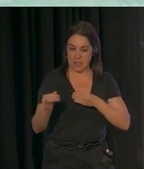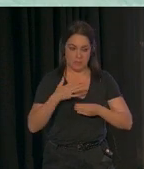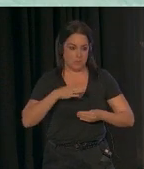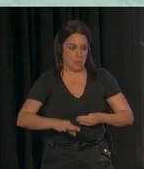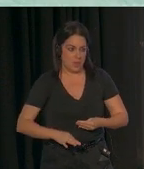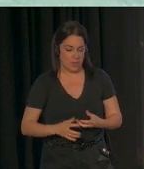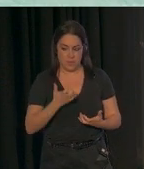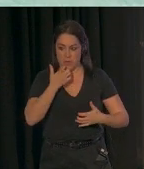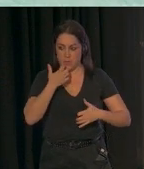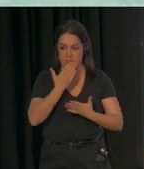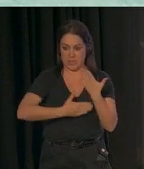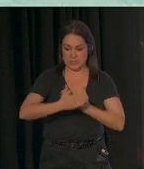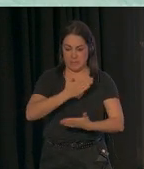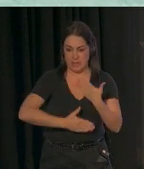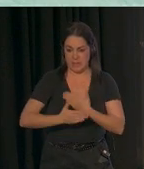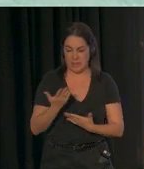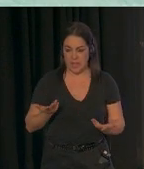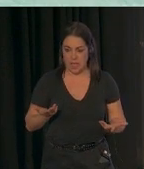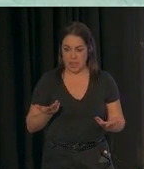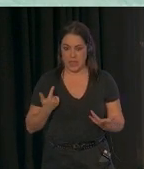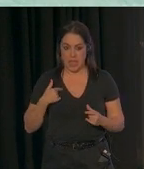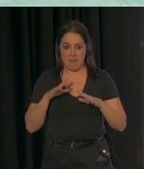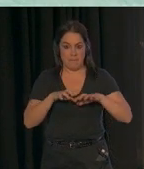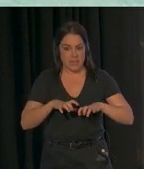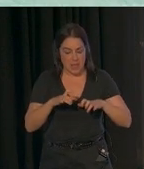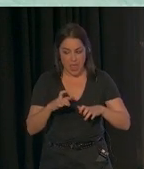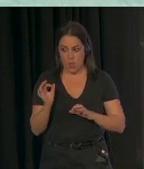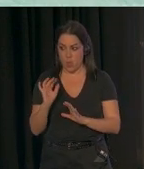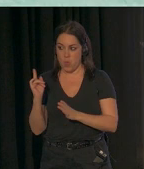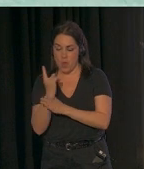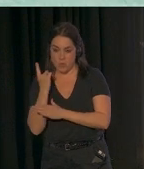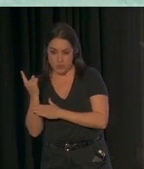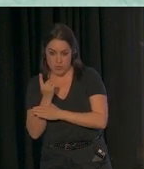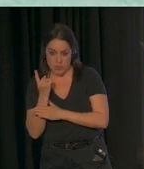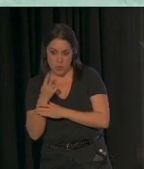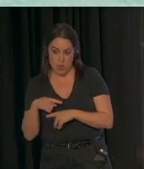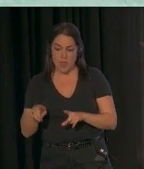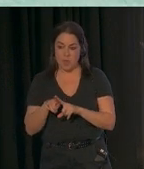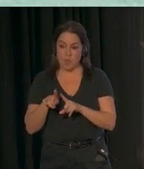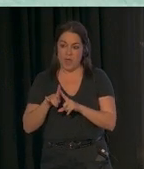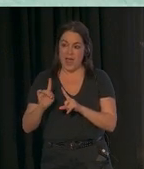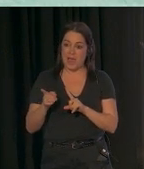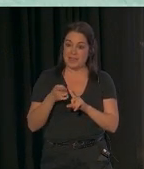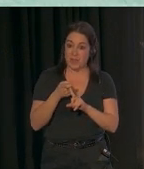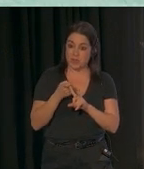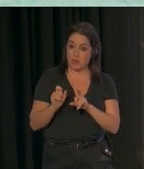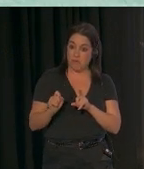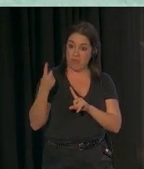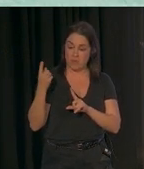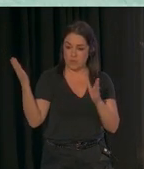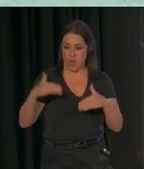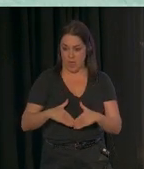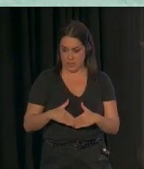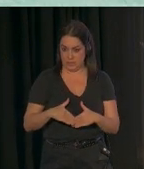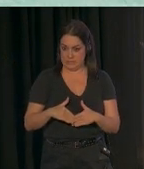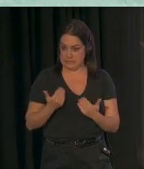discapacidad del aprendizaje o autismo y no tienen por qué tener un diagnóstico oficial. Y básicamente ya